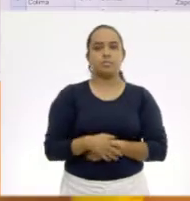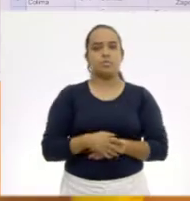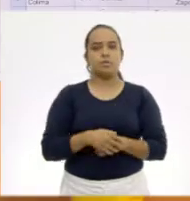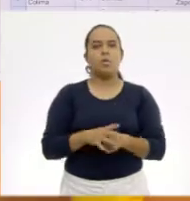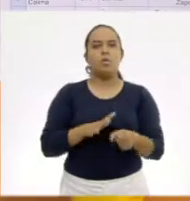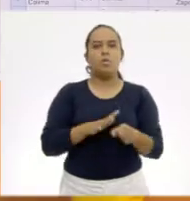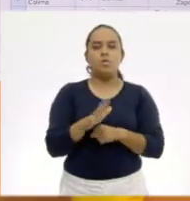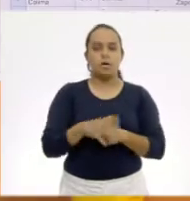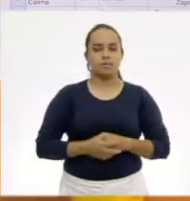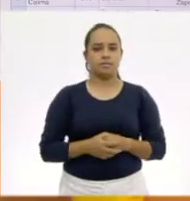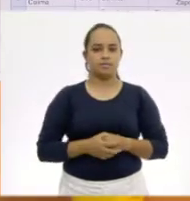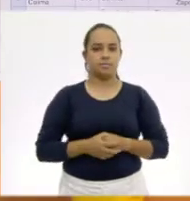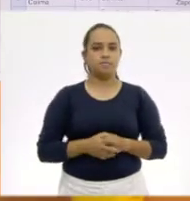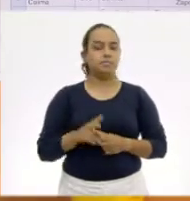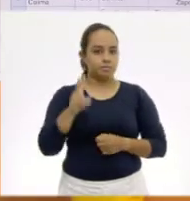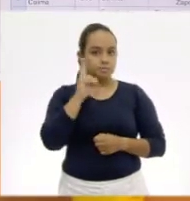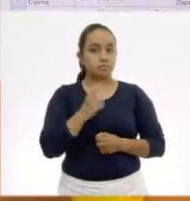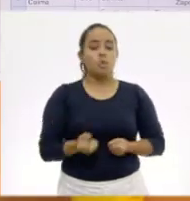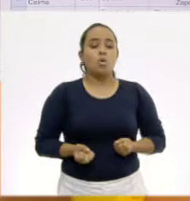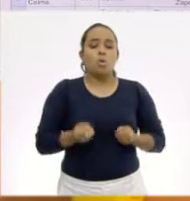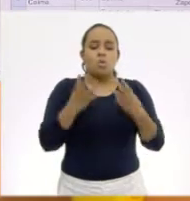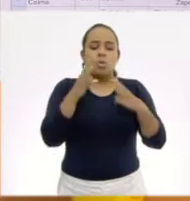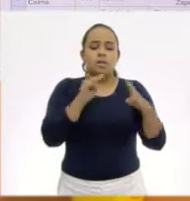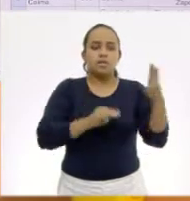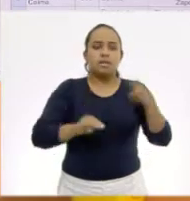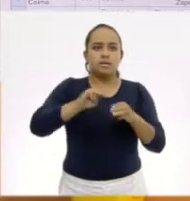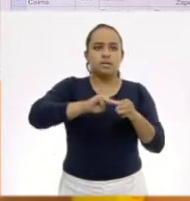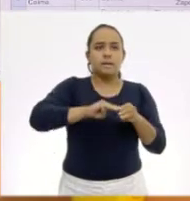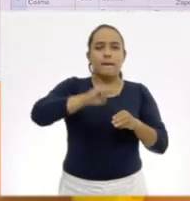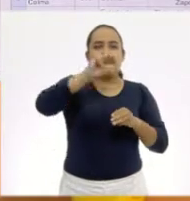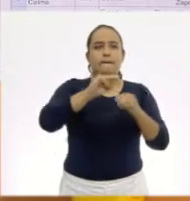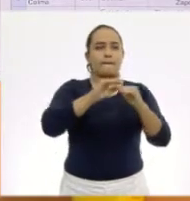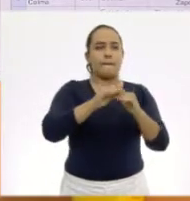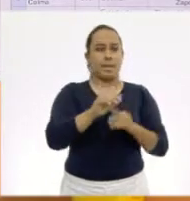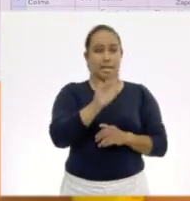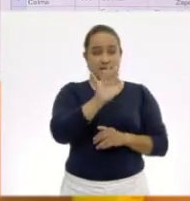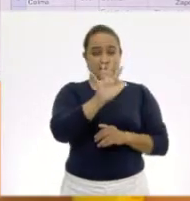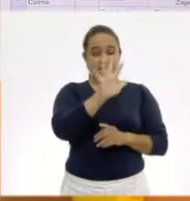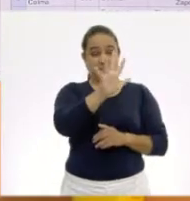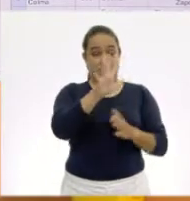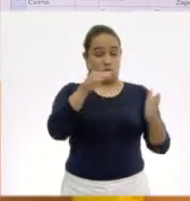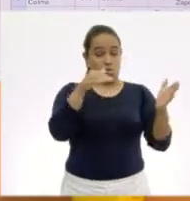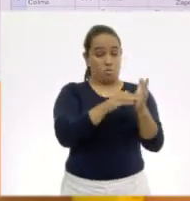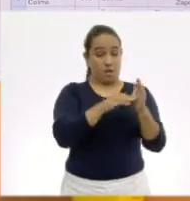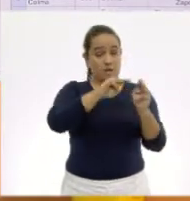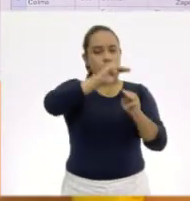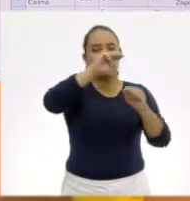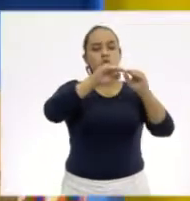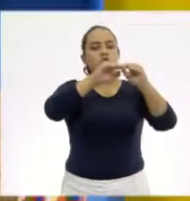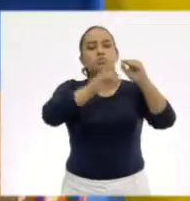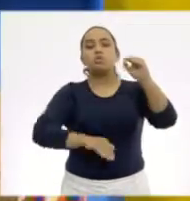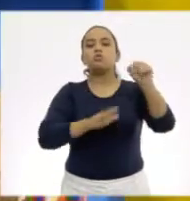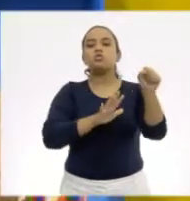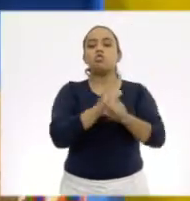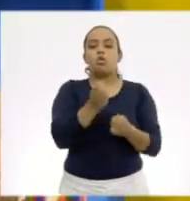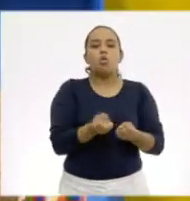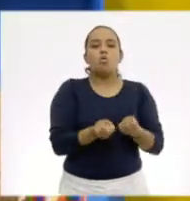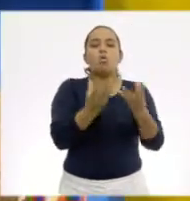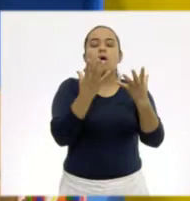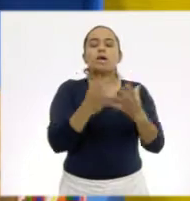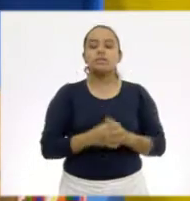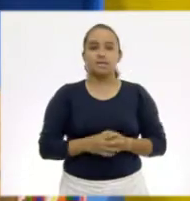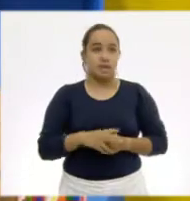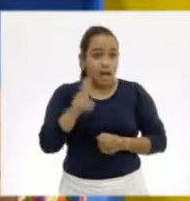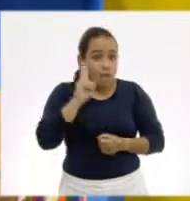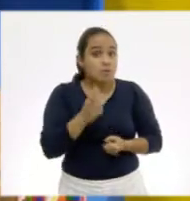tendría una. A ver, ¿cuál sería? ¿Cuántas montañas miden menos de 5,000 metros de altura? ¿Cuántas serán?